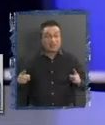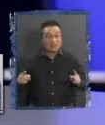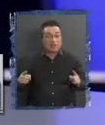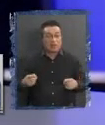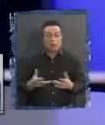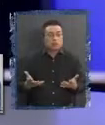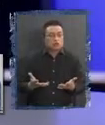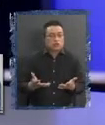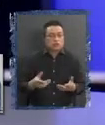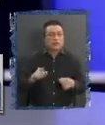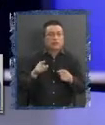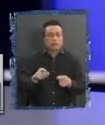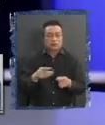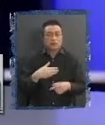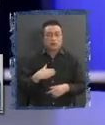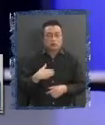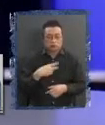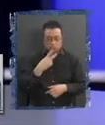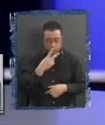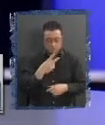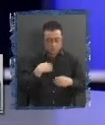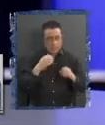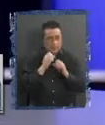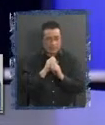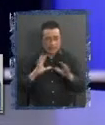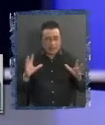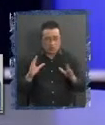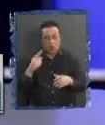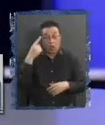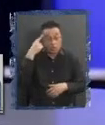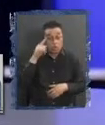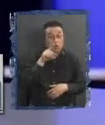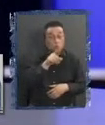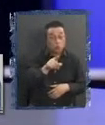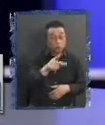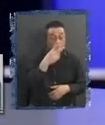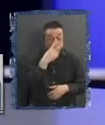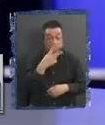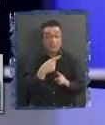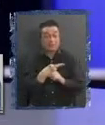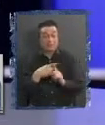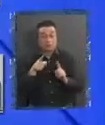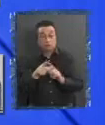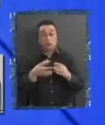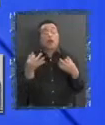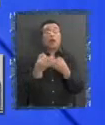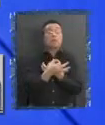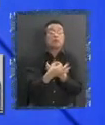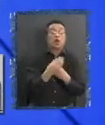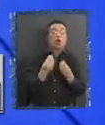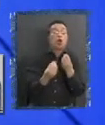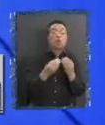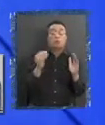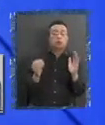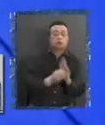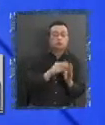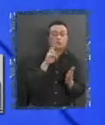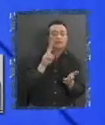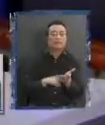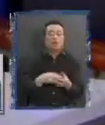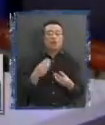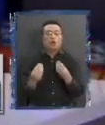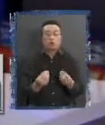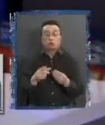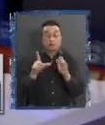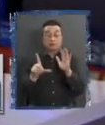yo creo que para mí está muy claro, pero si usted lo ve de una forma distinta para que no explique cómo se aplica realmente, porque... Claro, la legislación